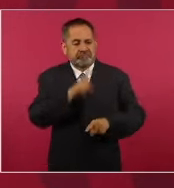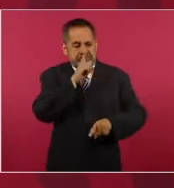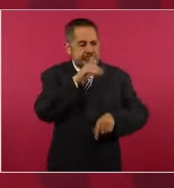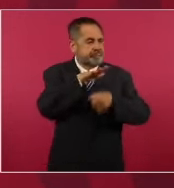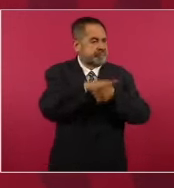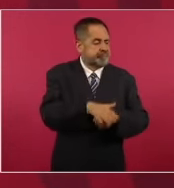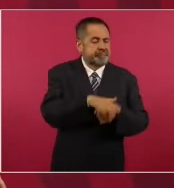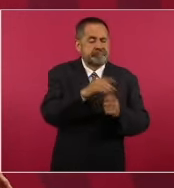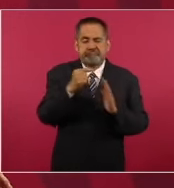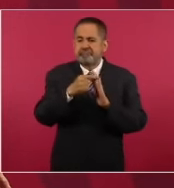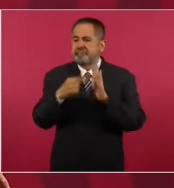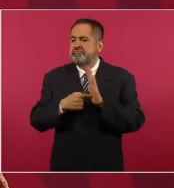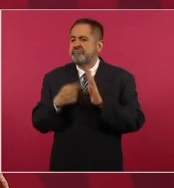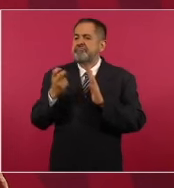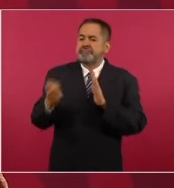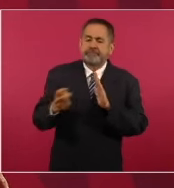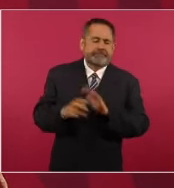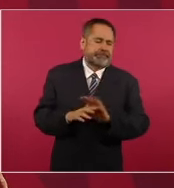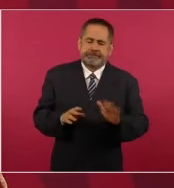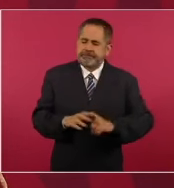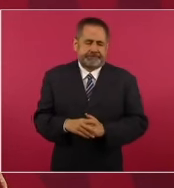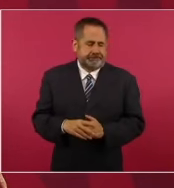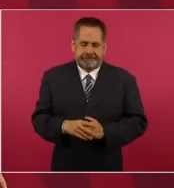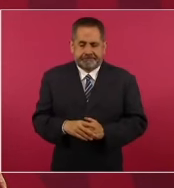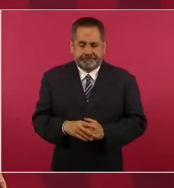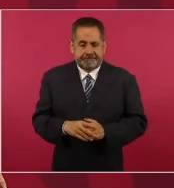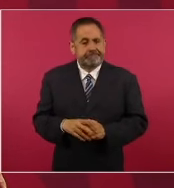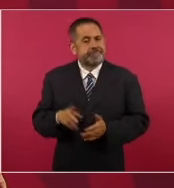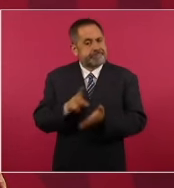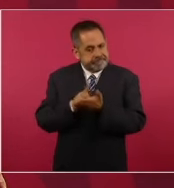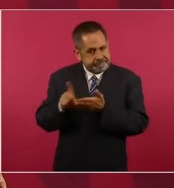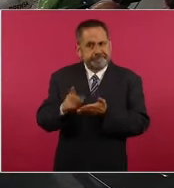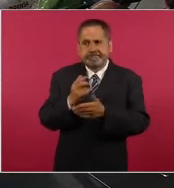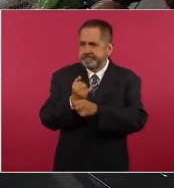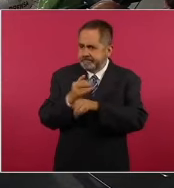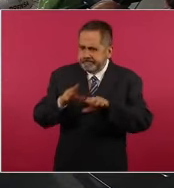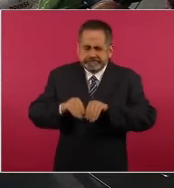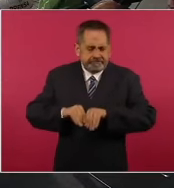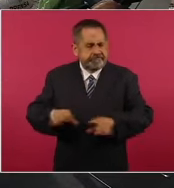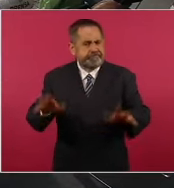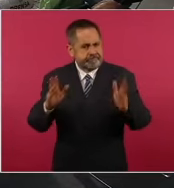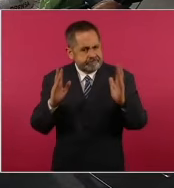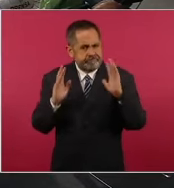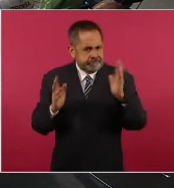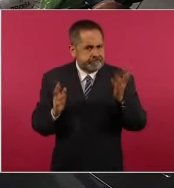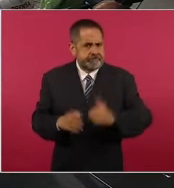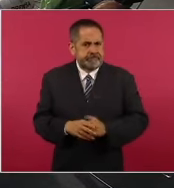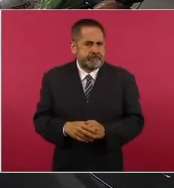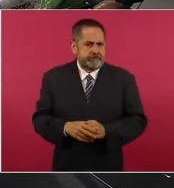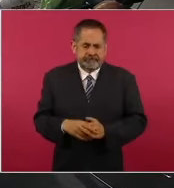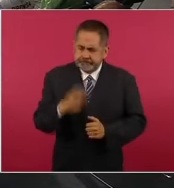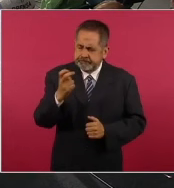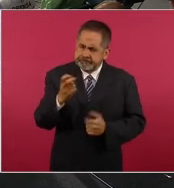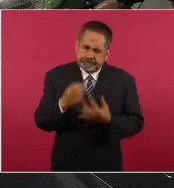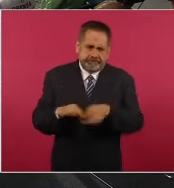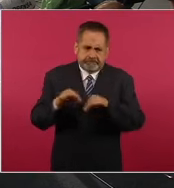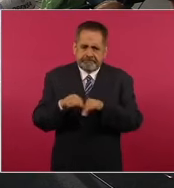y el derecho a la información, nada más eso,